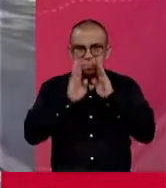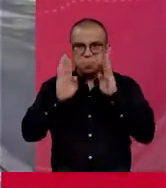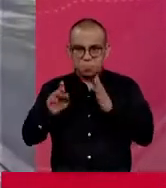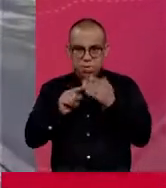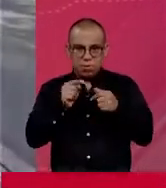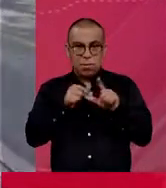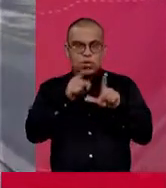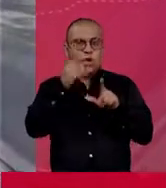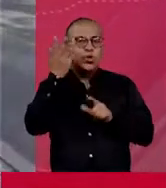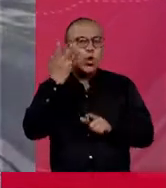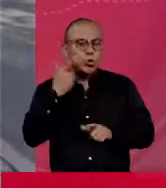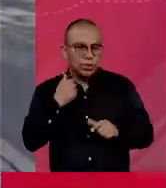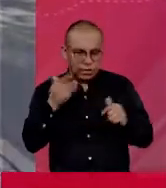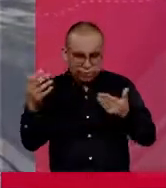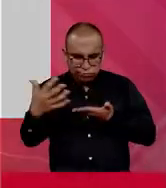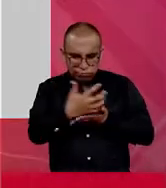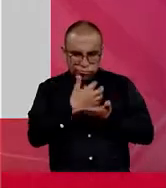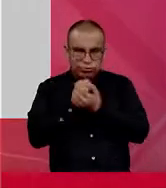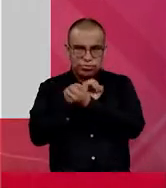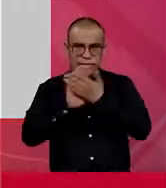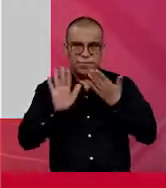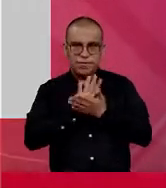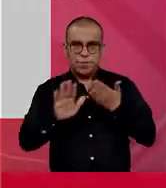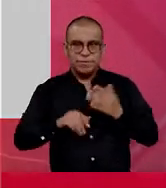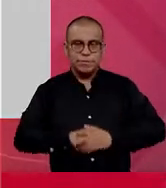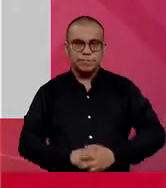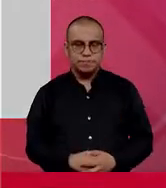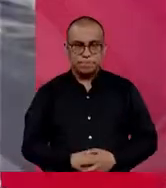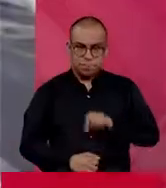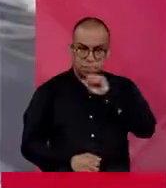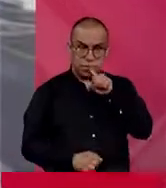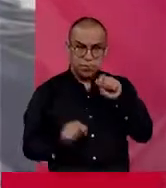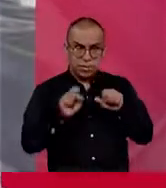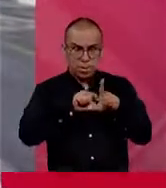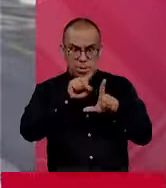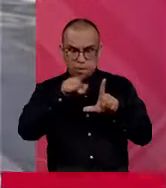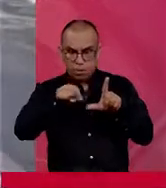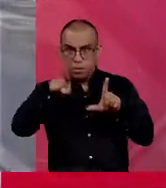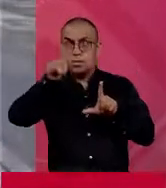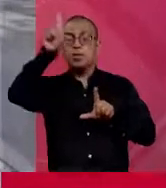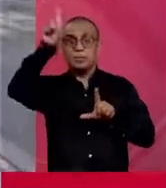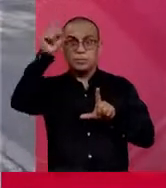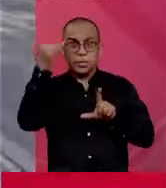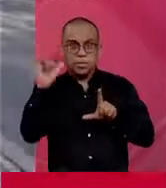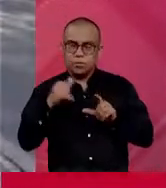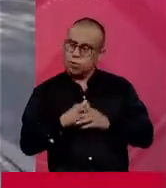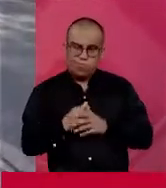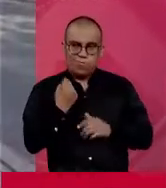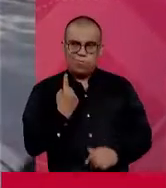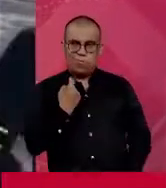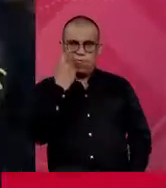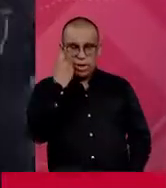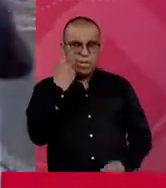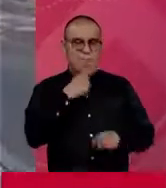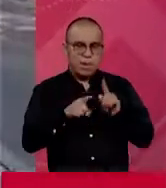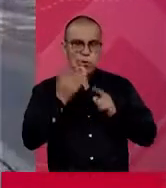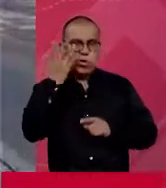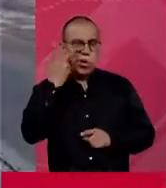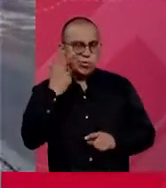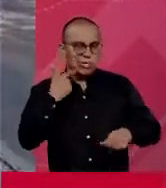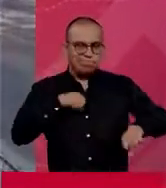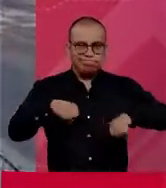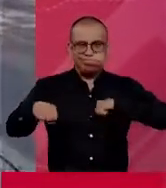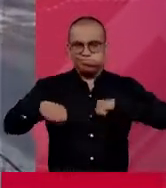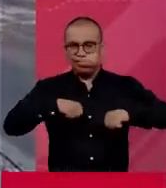censo diario de cuidados intensivos. ¿Estamos en el pico de la pandemia? No hemos llegado. De todas maneras, esto es algo que lo seguimos todos los días.